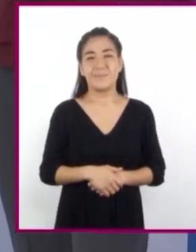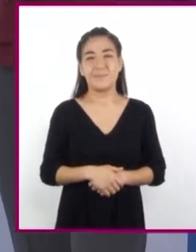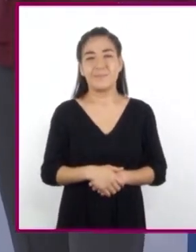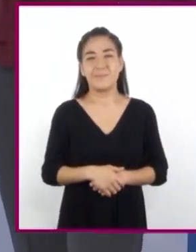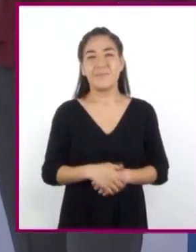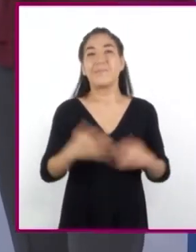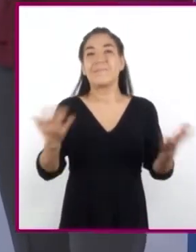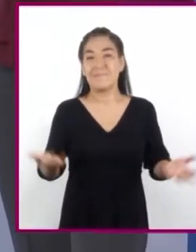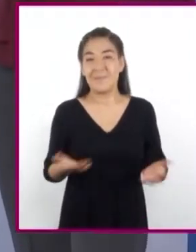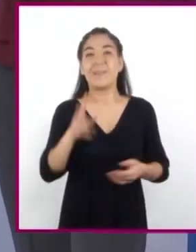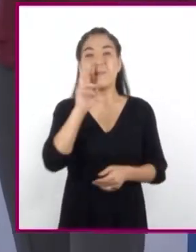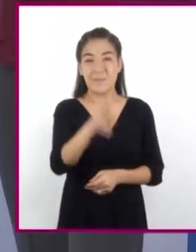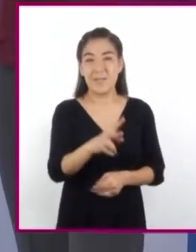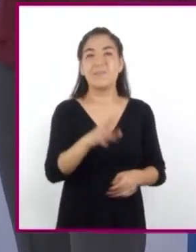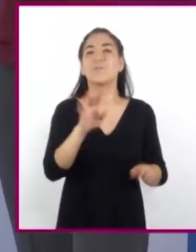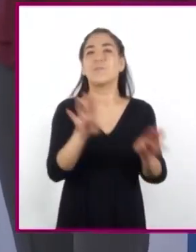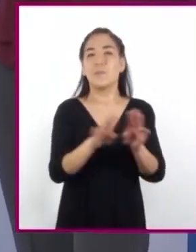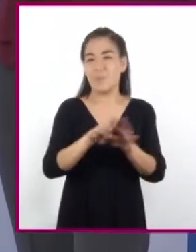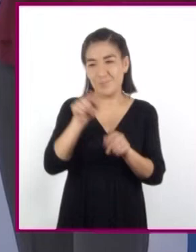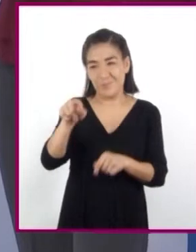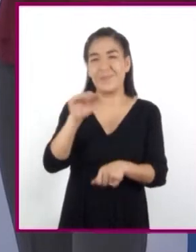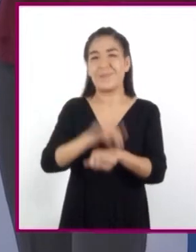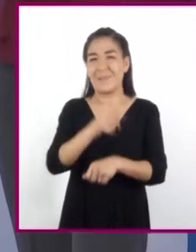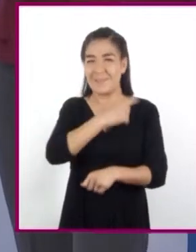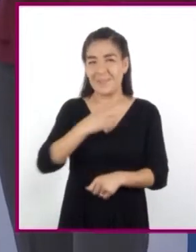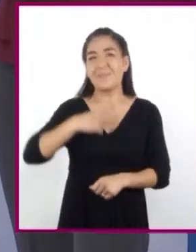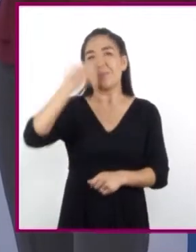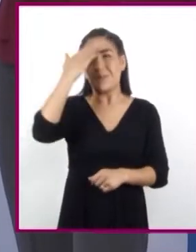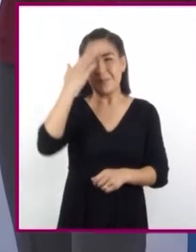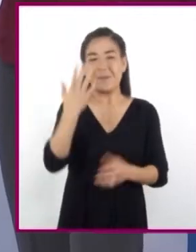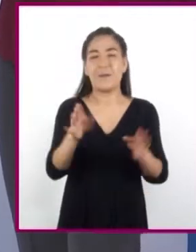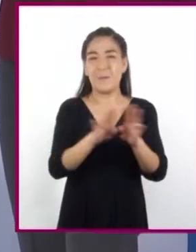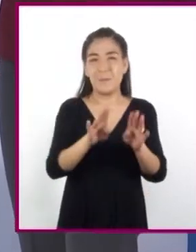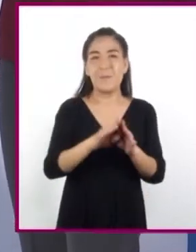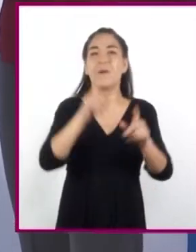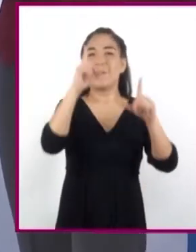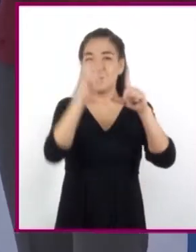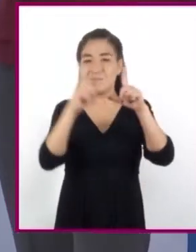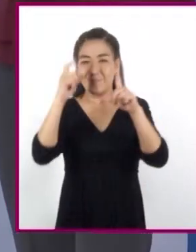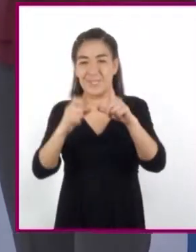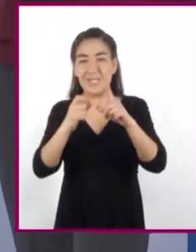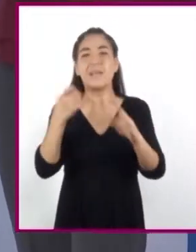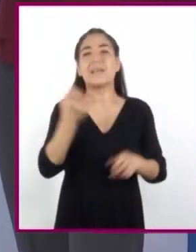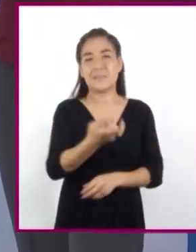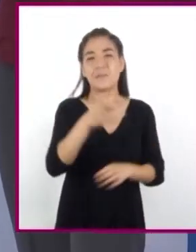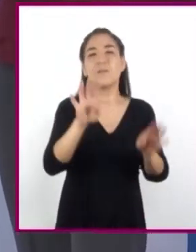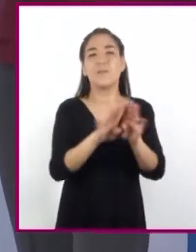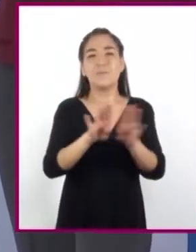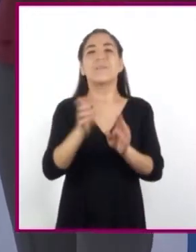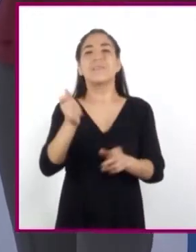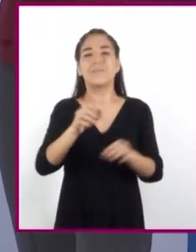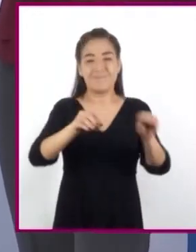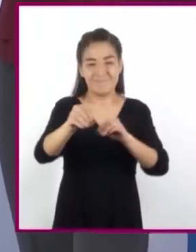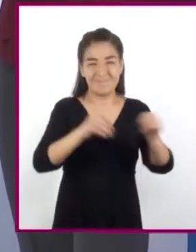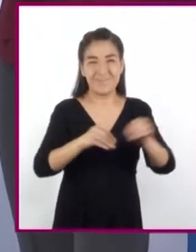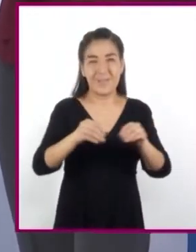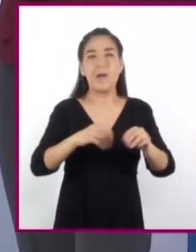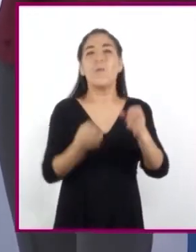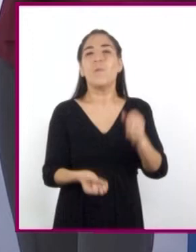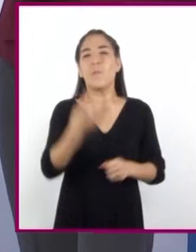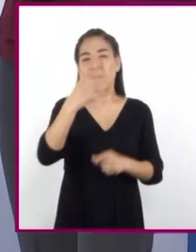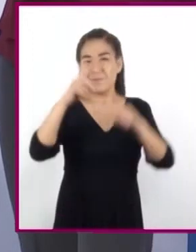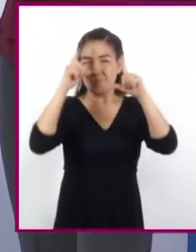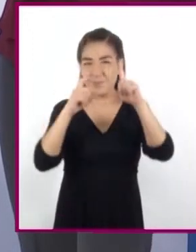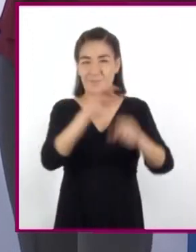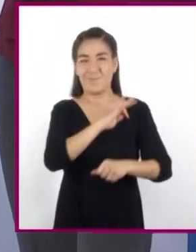Vaya, es importante que tu amiga conozca este procedimiento, ya que así podrá tener un mejor manejo de la cantidad de fotografías que